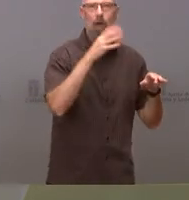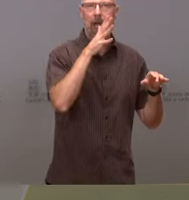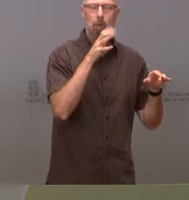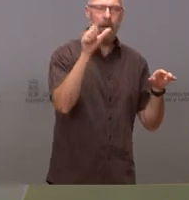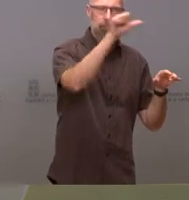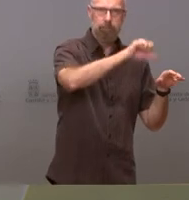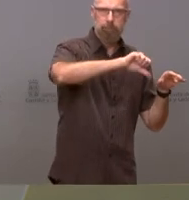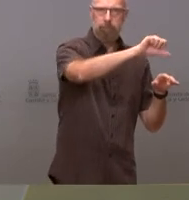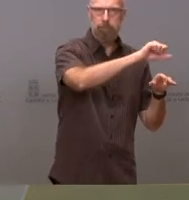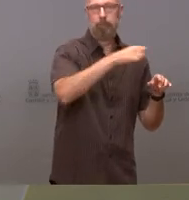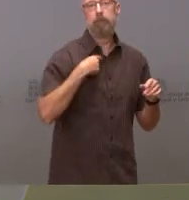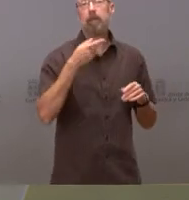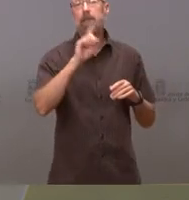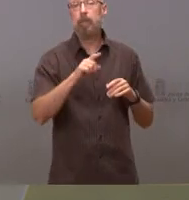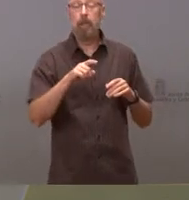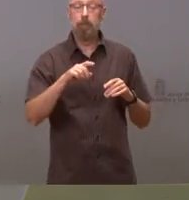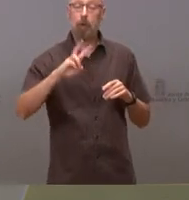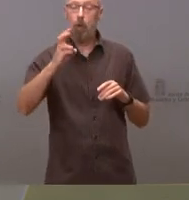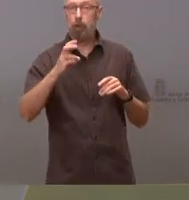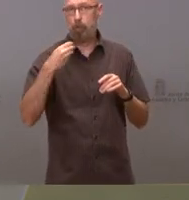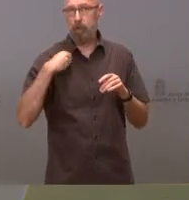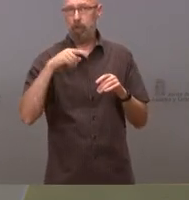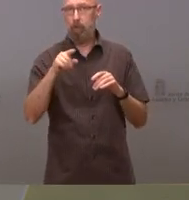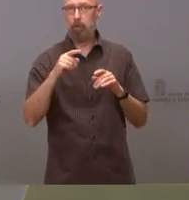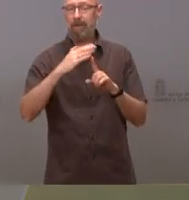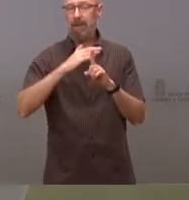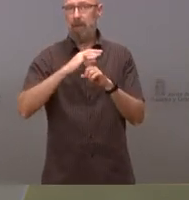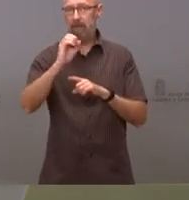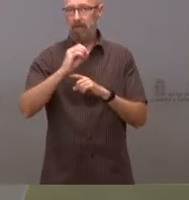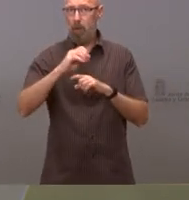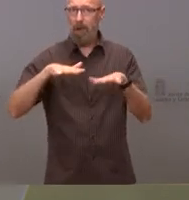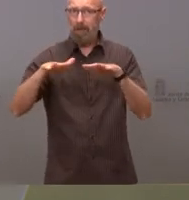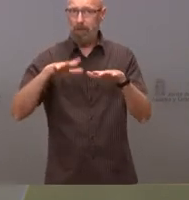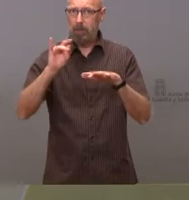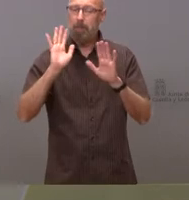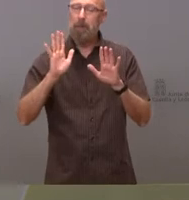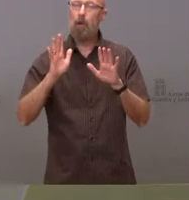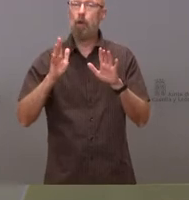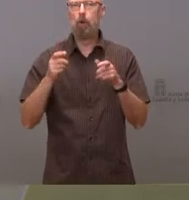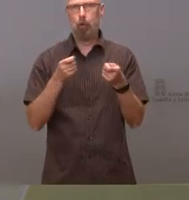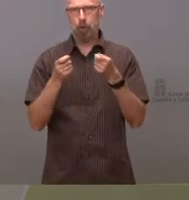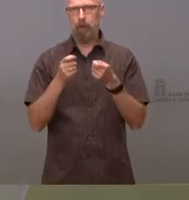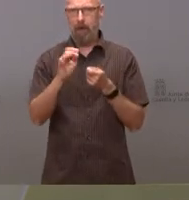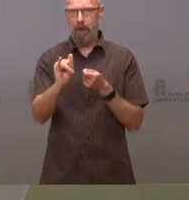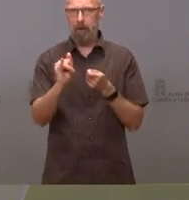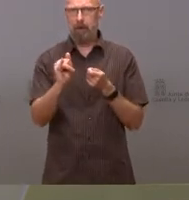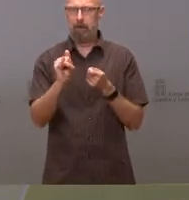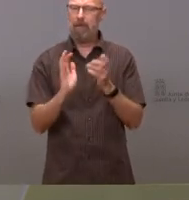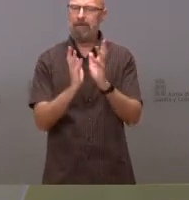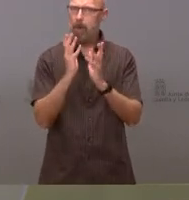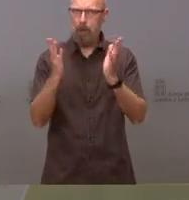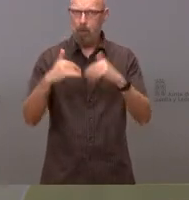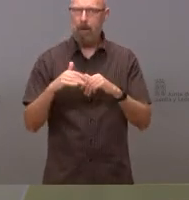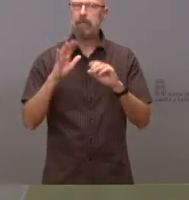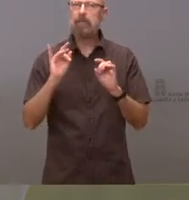San Felices de los Gallegos, que está activo, está en nivel 0 y está controlado. Es decir, no solo es que no tiene llama, sino que ya